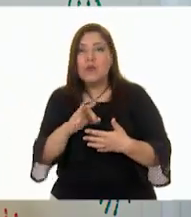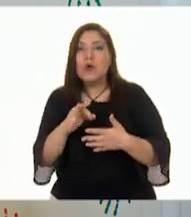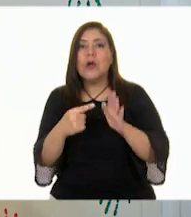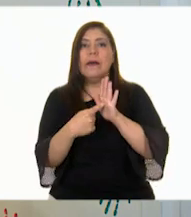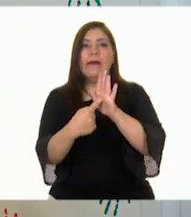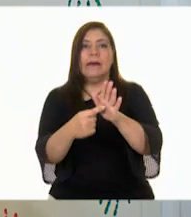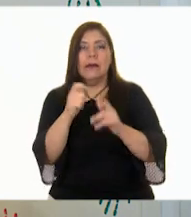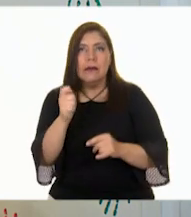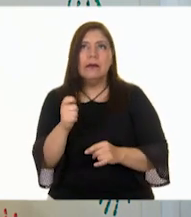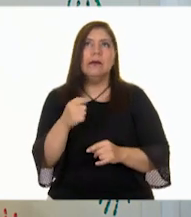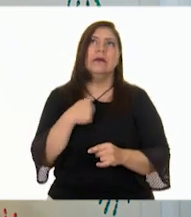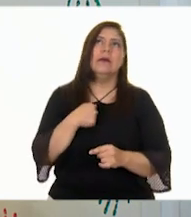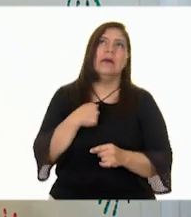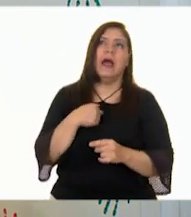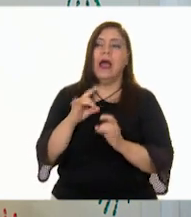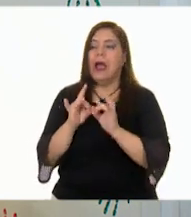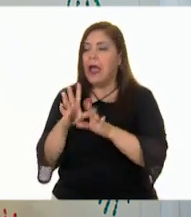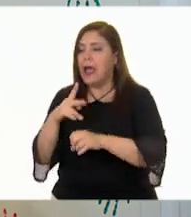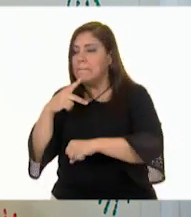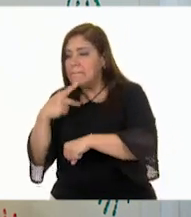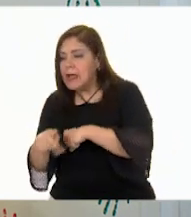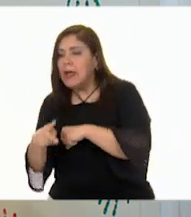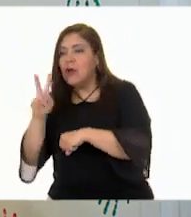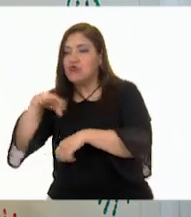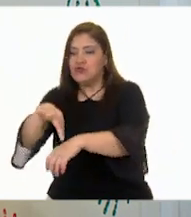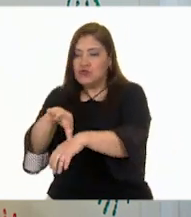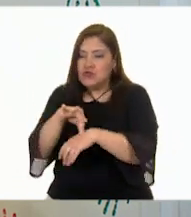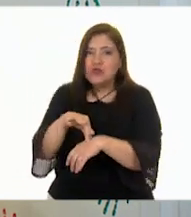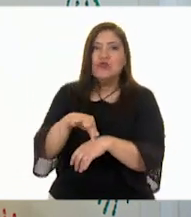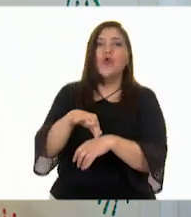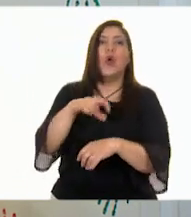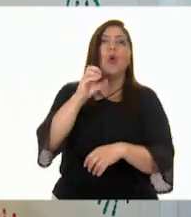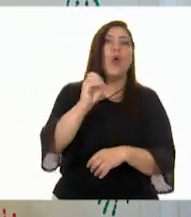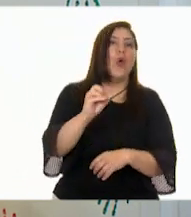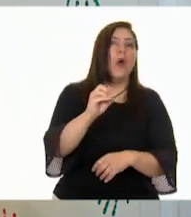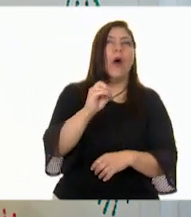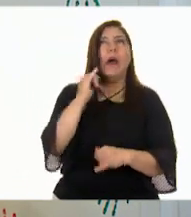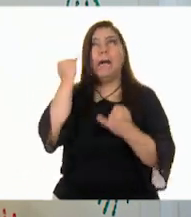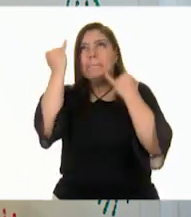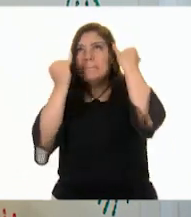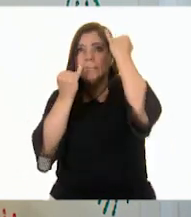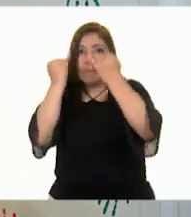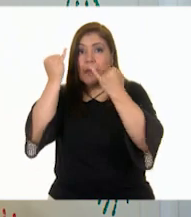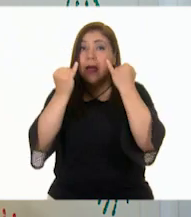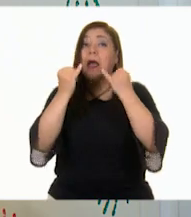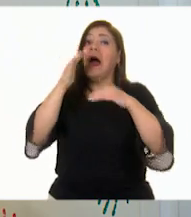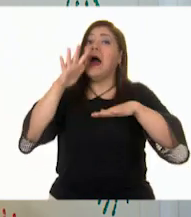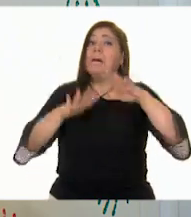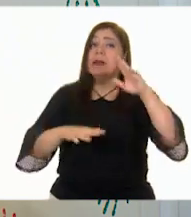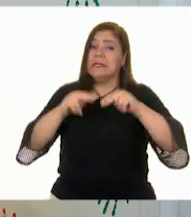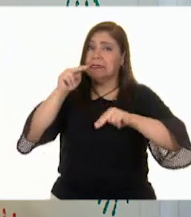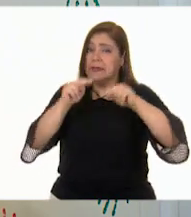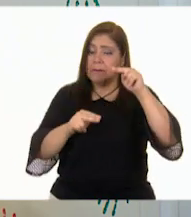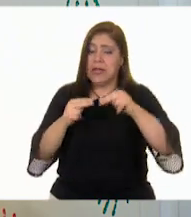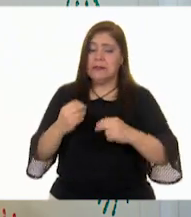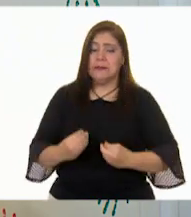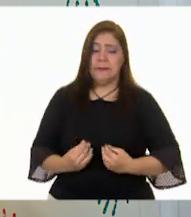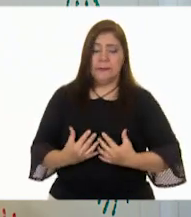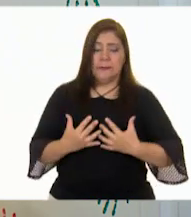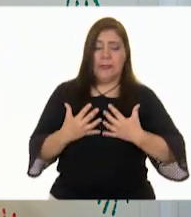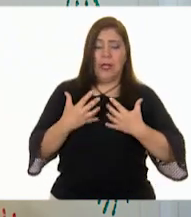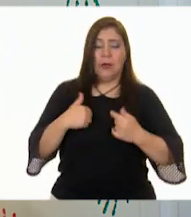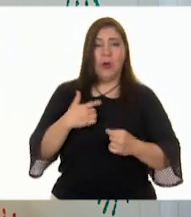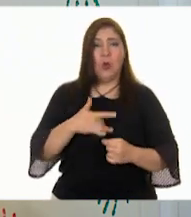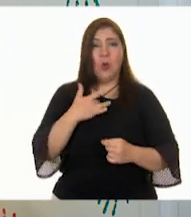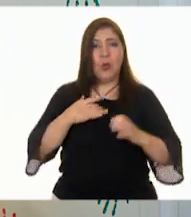como peligrosos, reales o a veces imaginarios. Y la intensidad varía tanto en la sensación y expresión